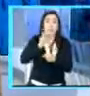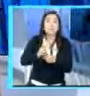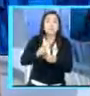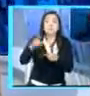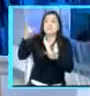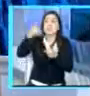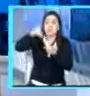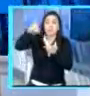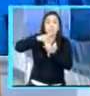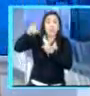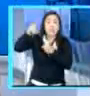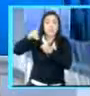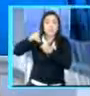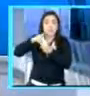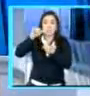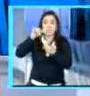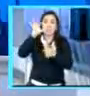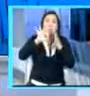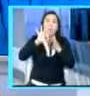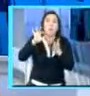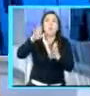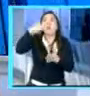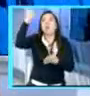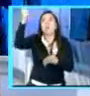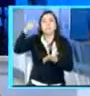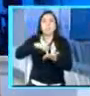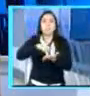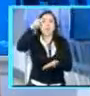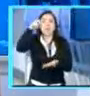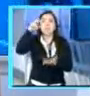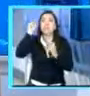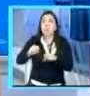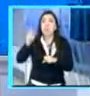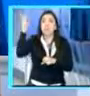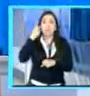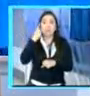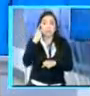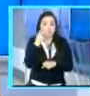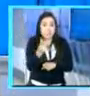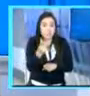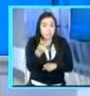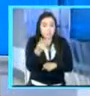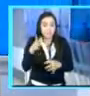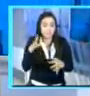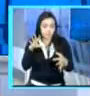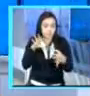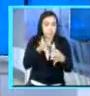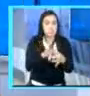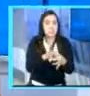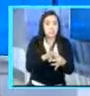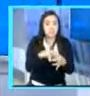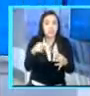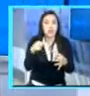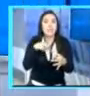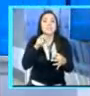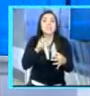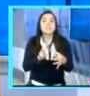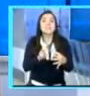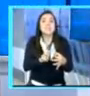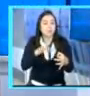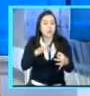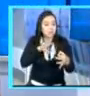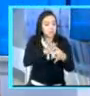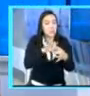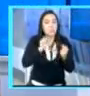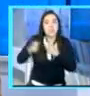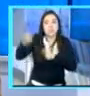creo que lo que el 15 de enero va haber que hacer es mirar la SAT, mejorar la administración